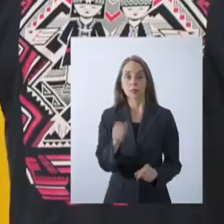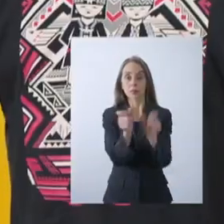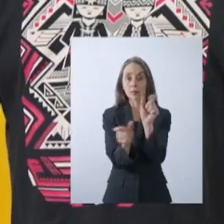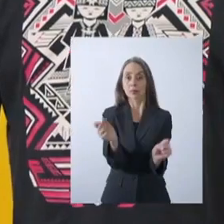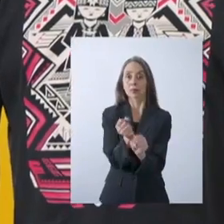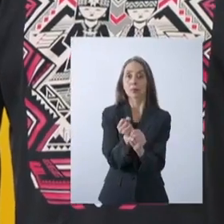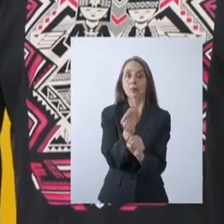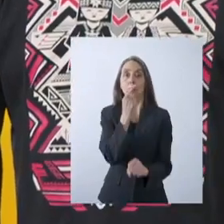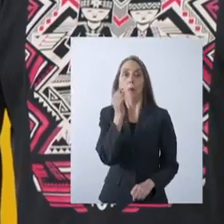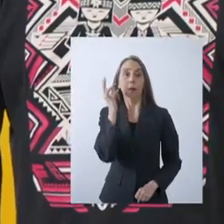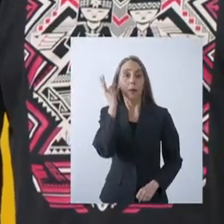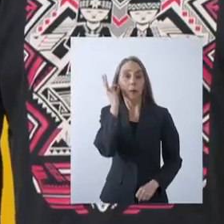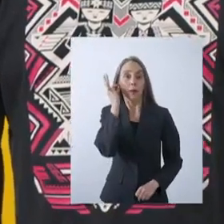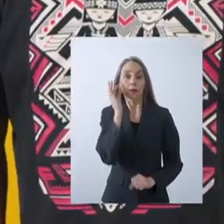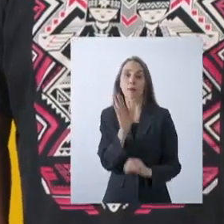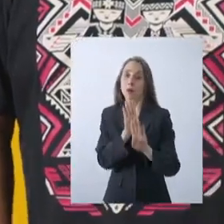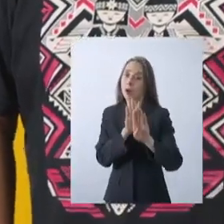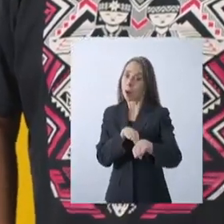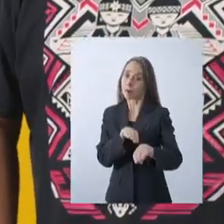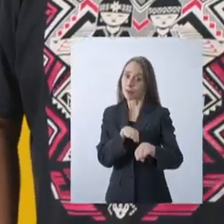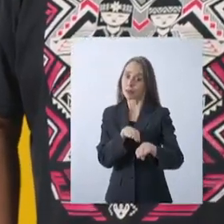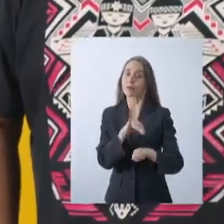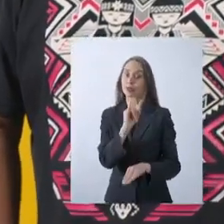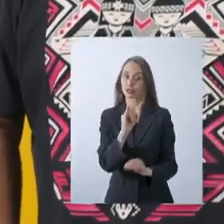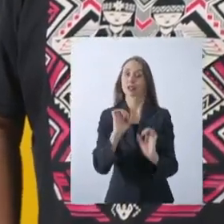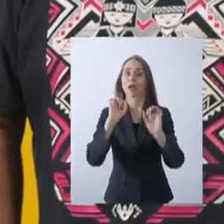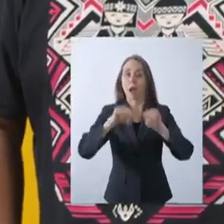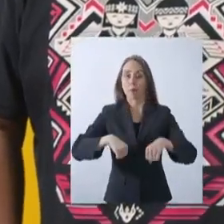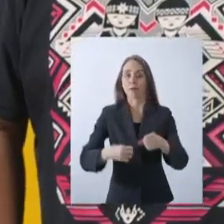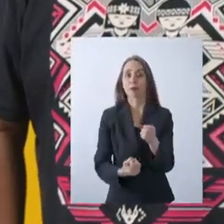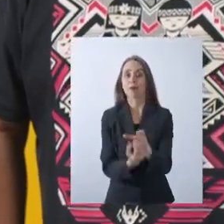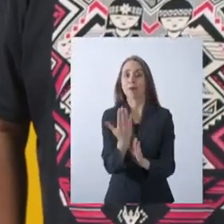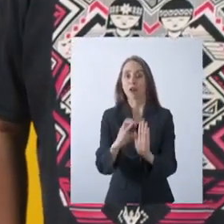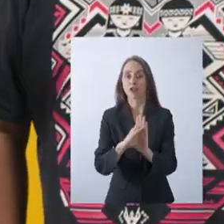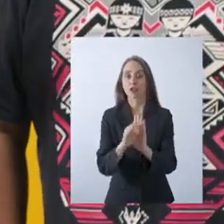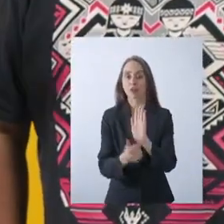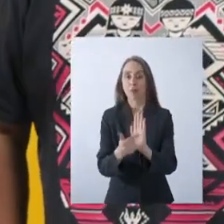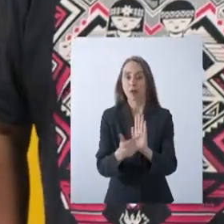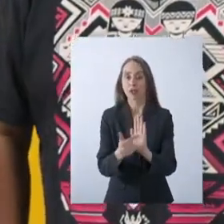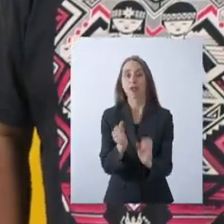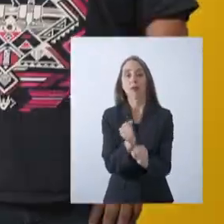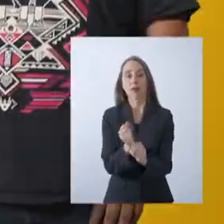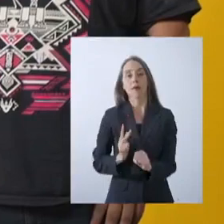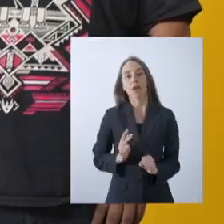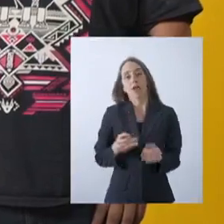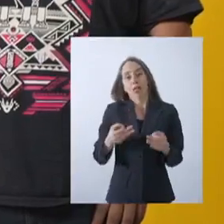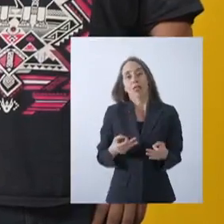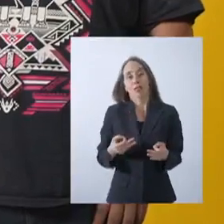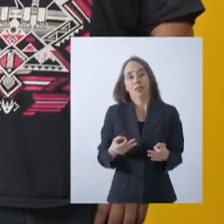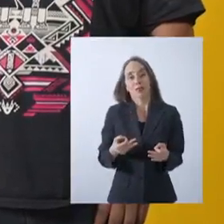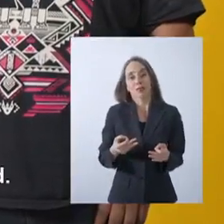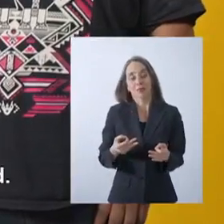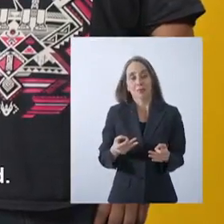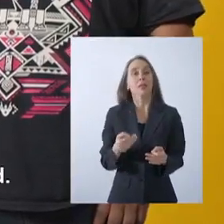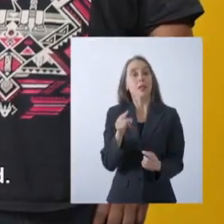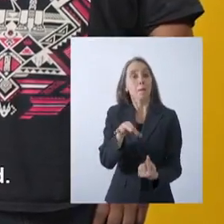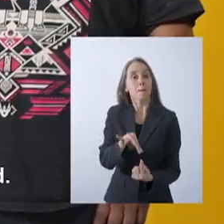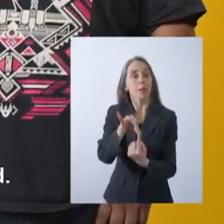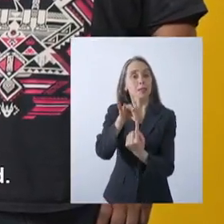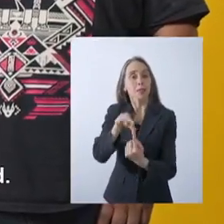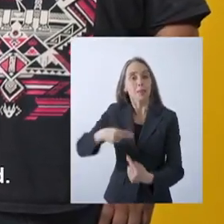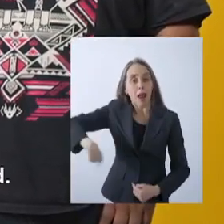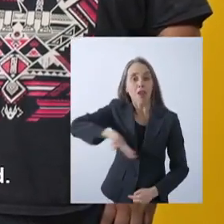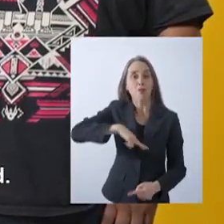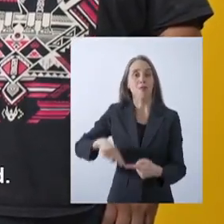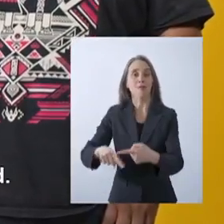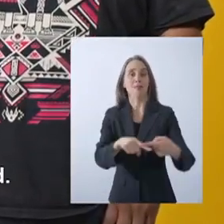Los trabajadores y trabajadoras apoyamos y aprobaremos una nueva constitución. Trabajo decente, trabajo digno.